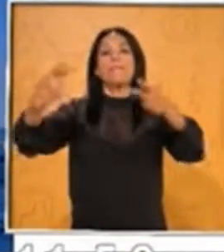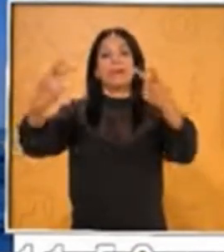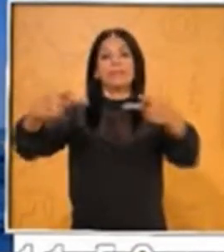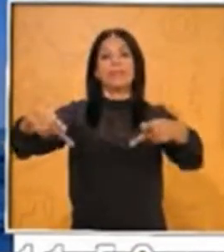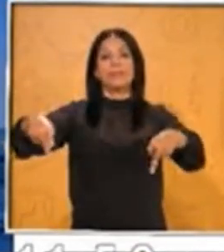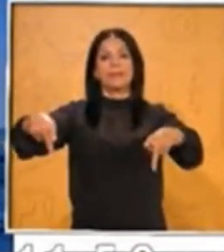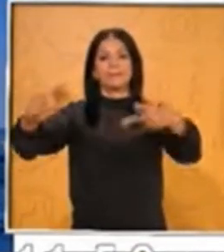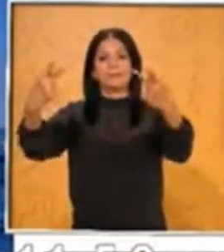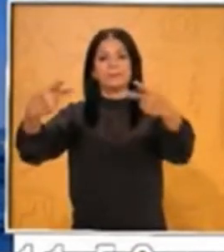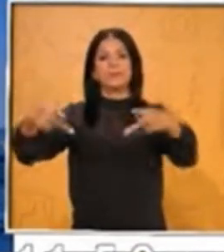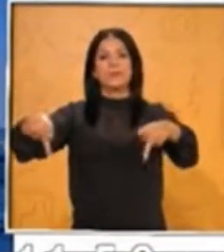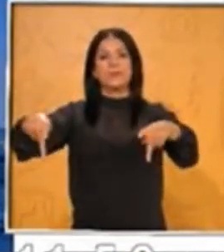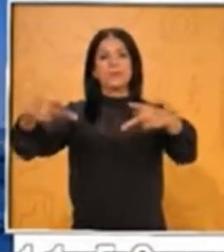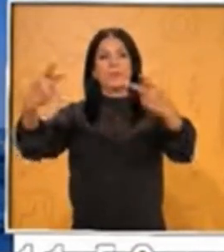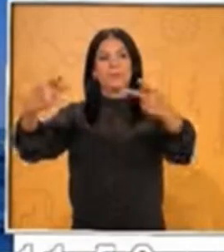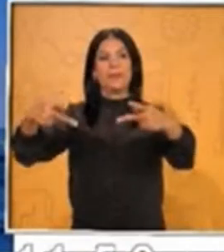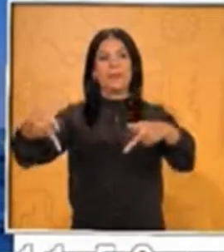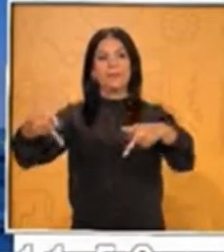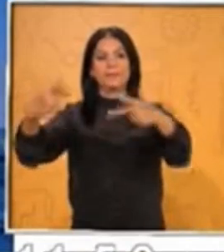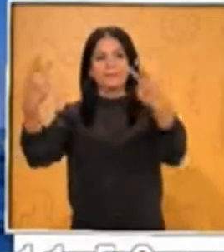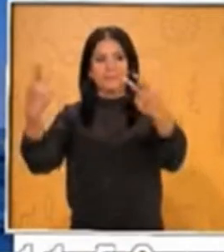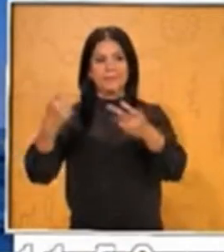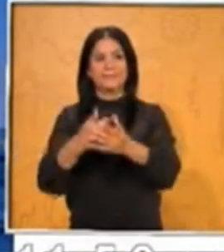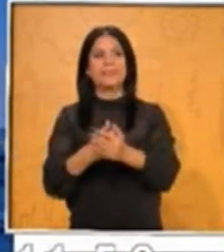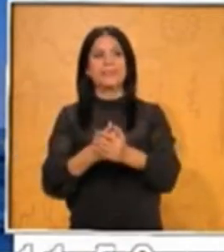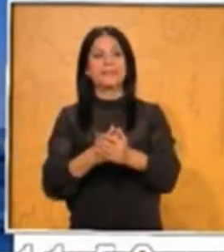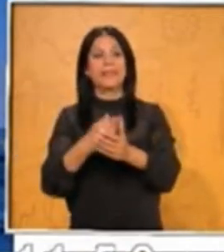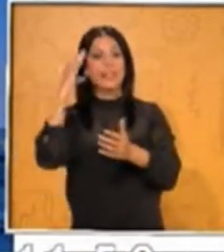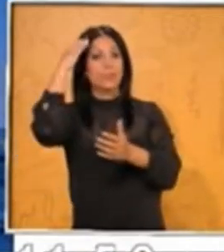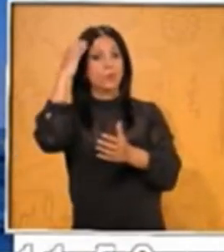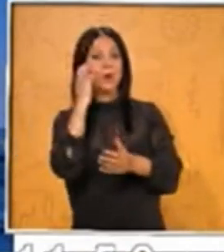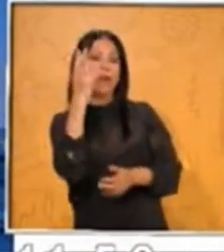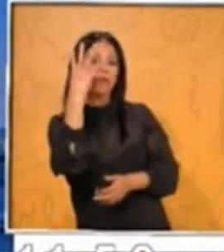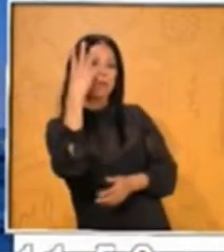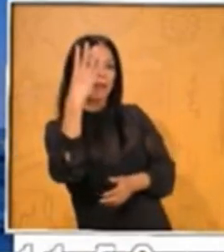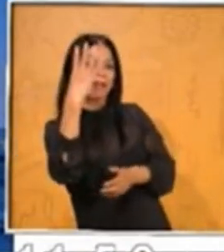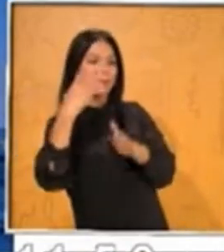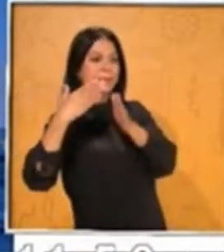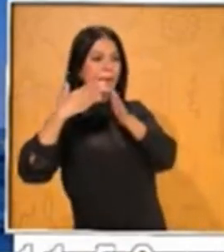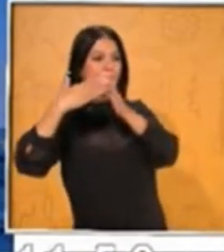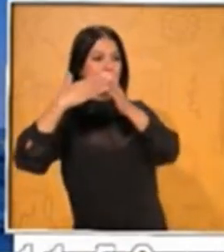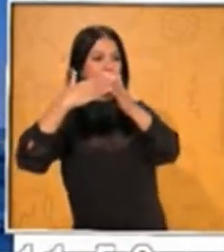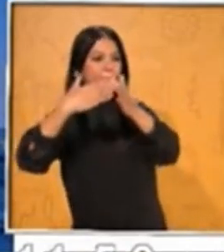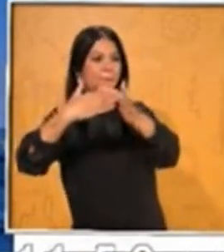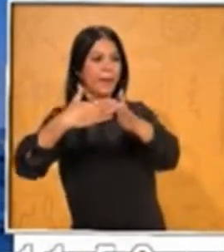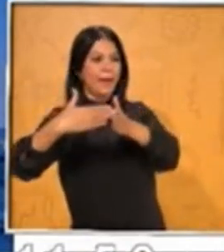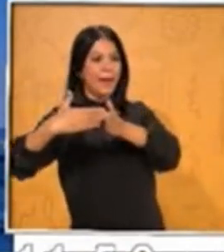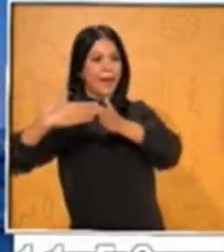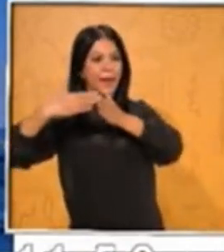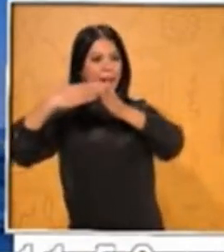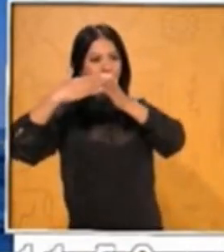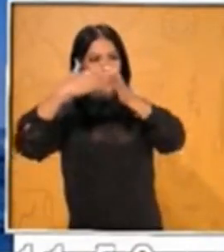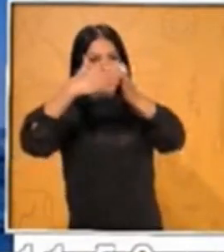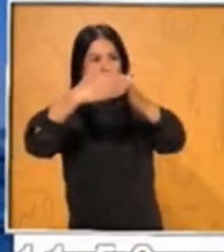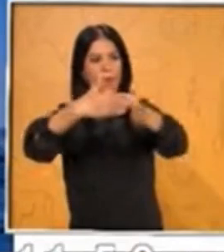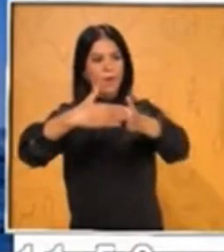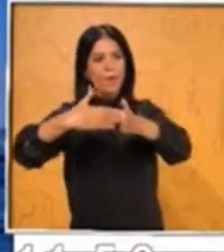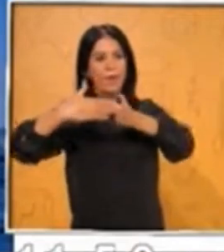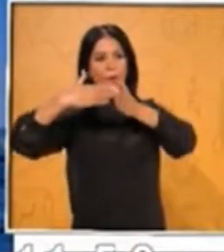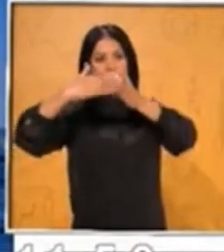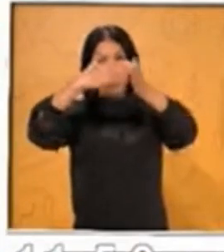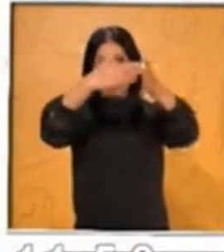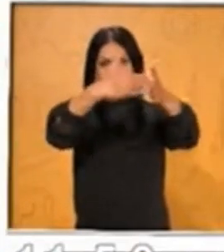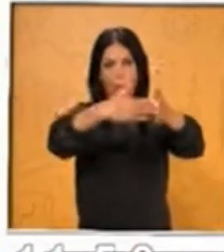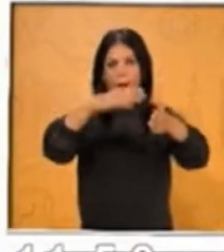Ahí están las tres carabelas que lo acompañaban, está Cristóbal Colón despidiéndose del puerto de Palos,